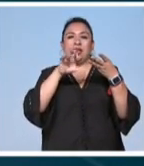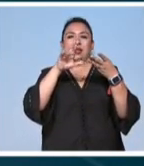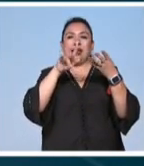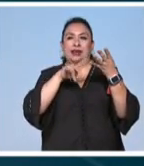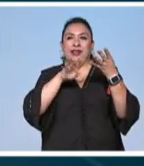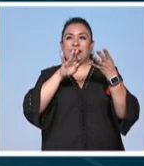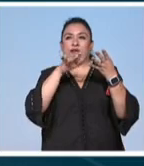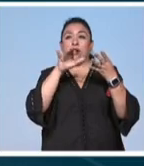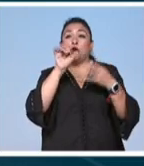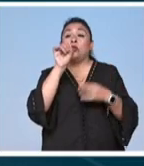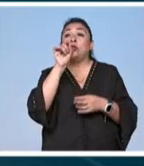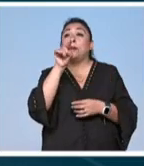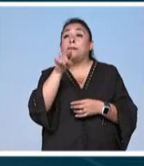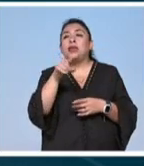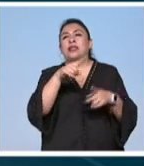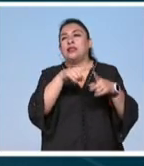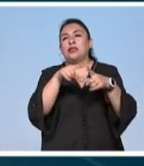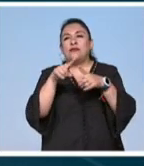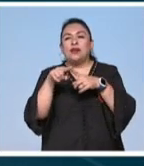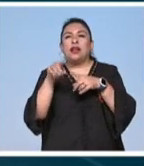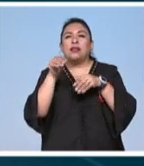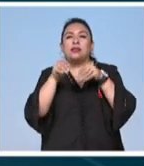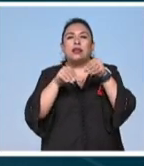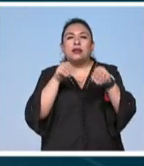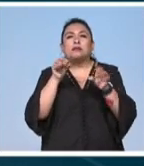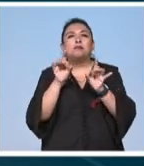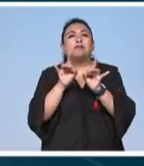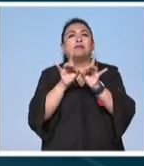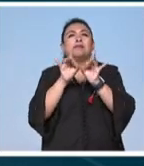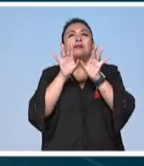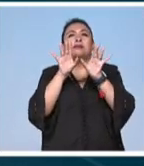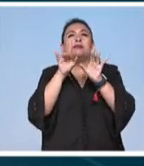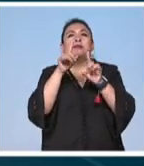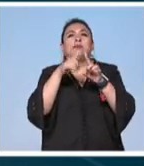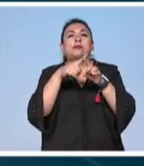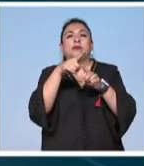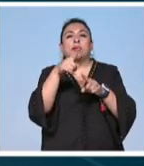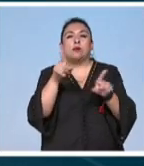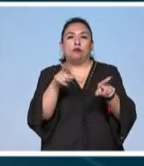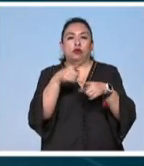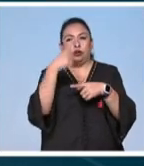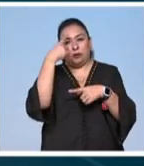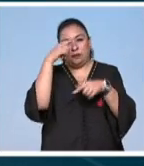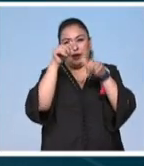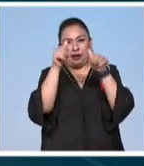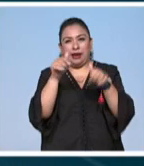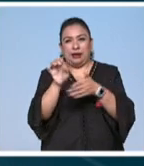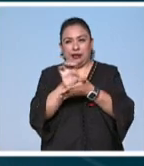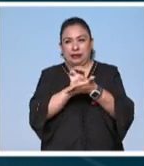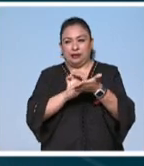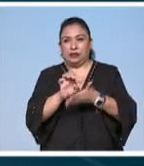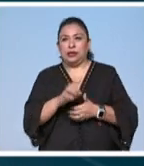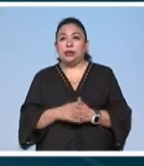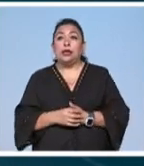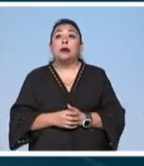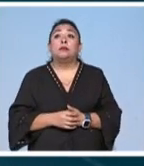el fagot así como las distintas piezas incidentales compuestas por el músico para las artes escénicas